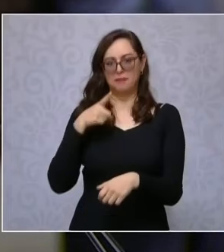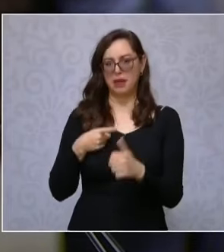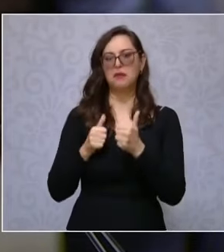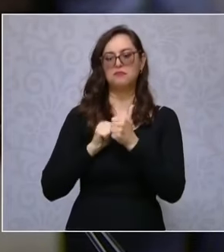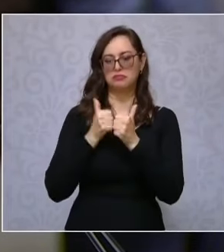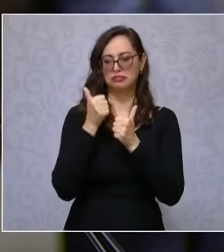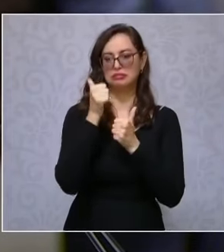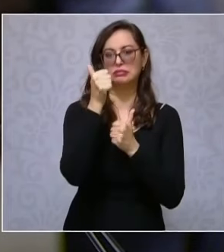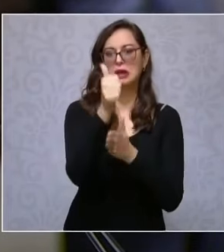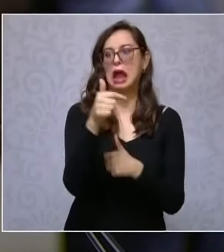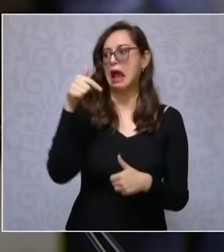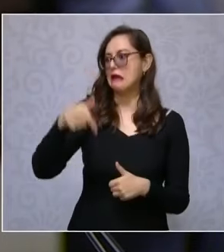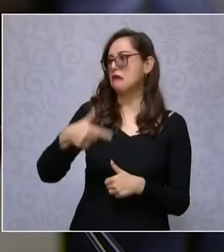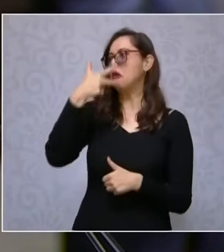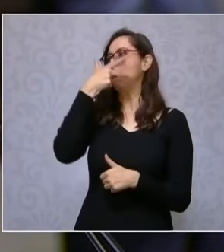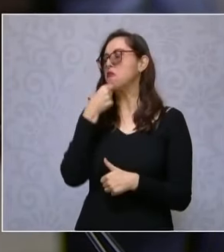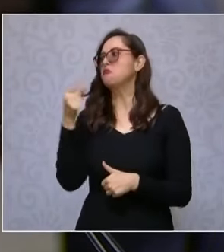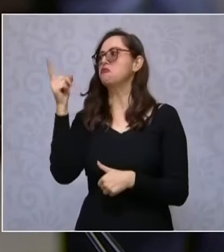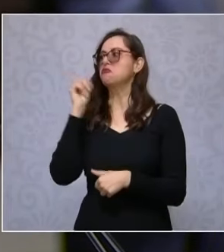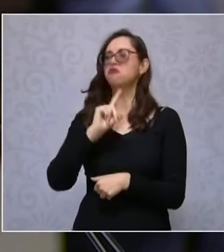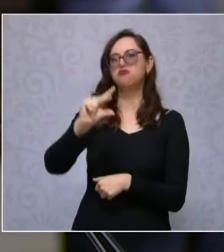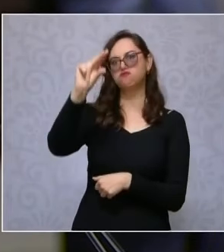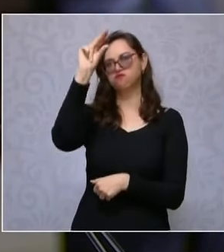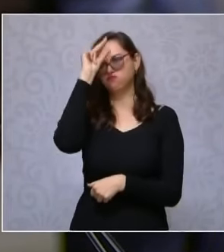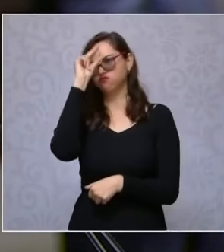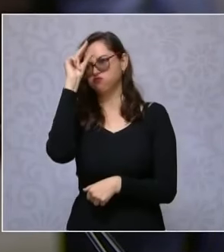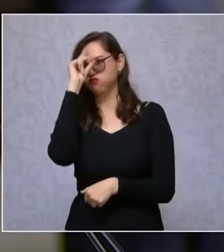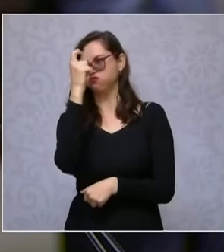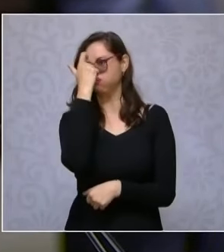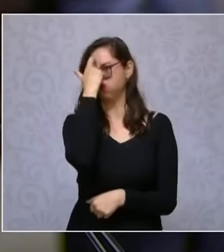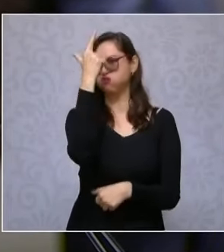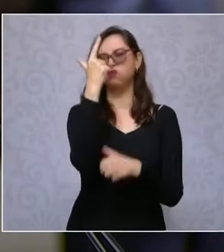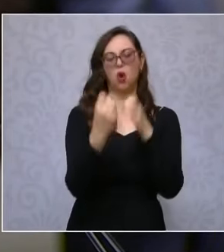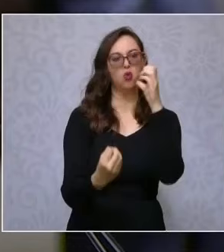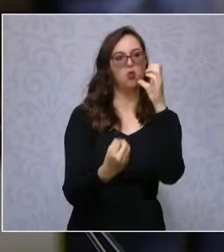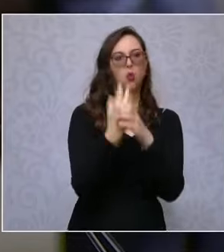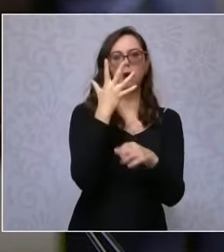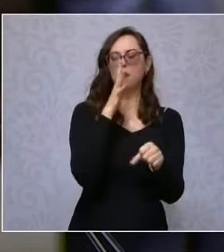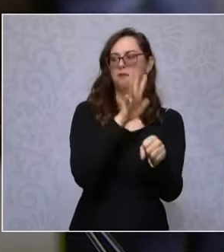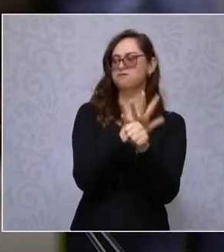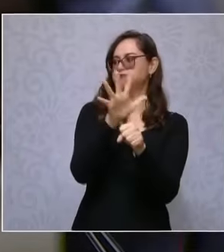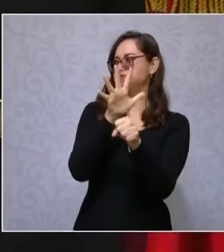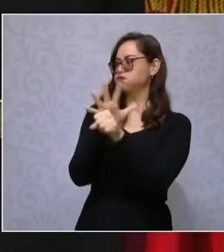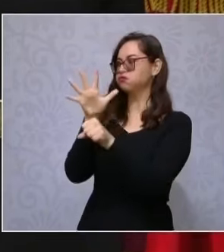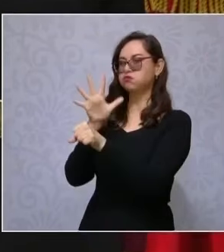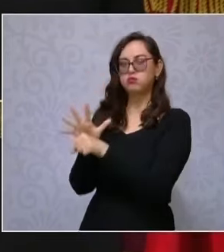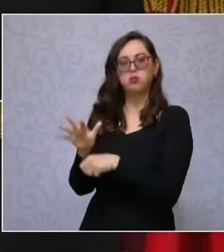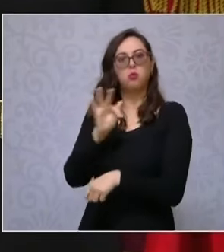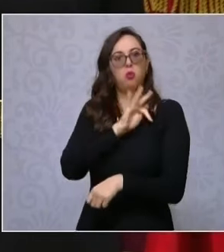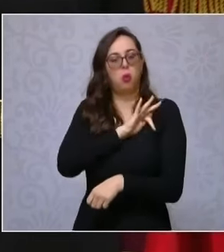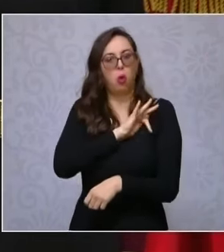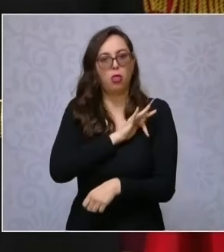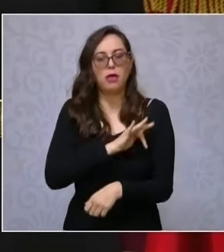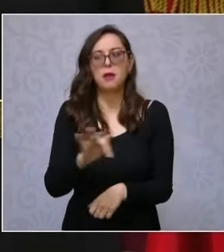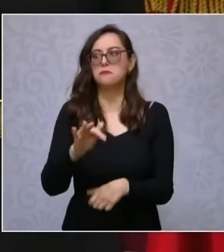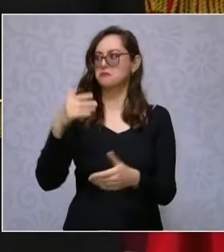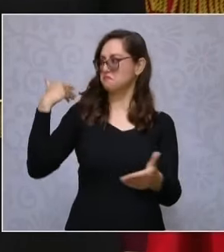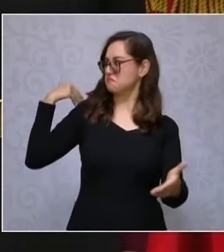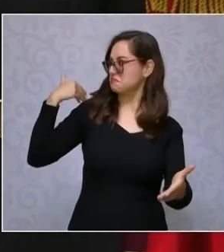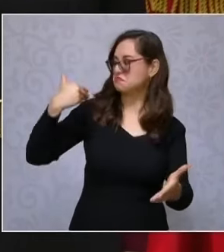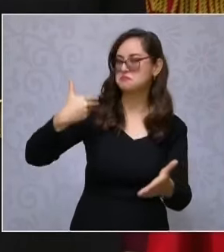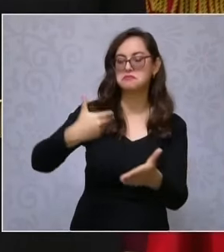pensadores e innovadores desde tiempos prehispánicos, tenemos universidades y